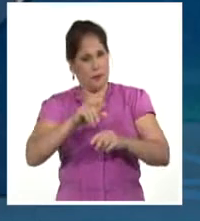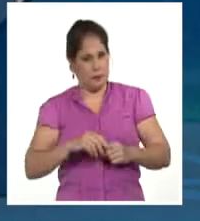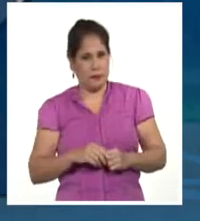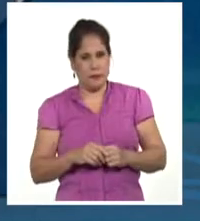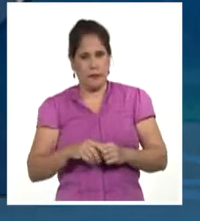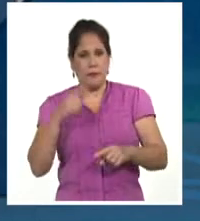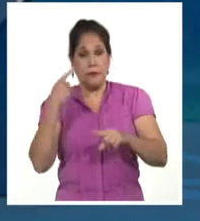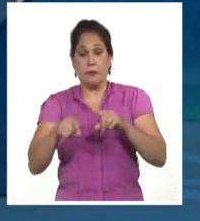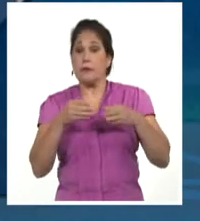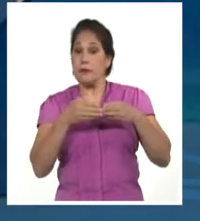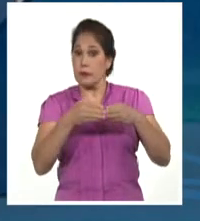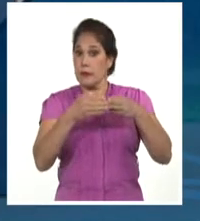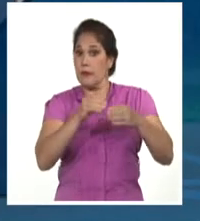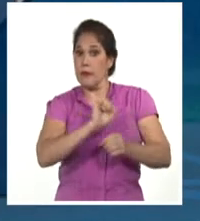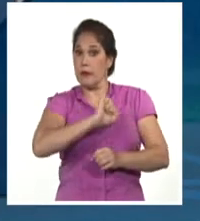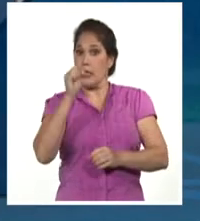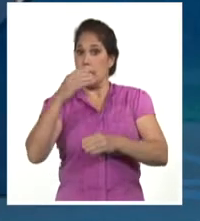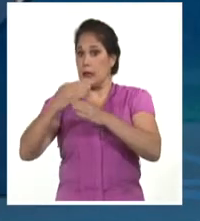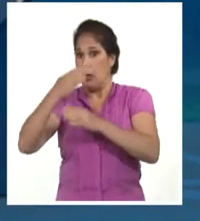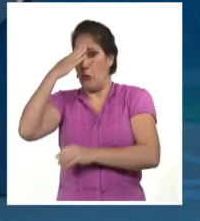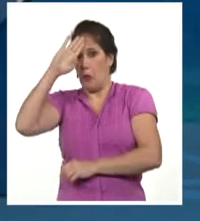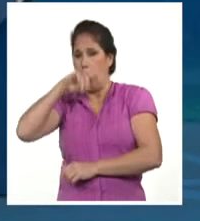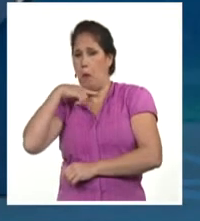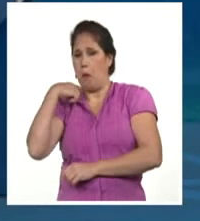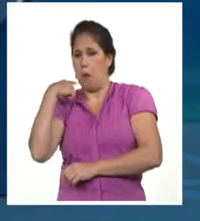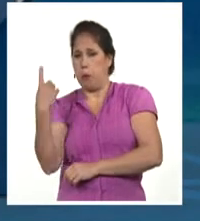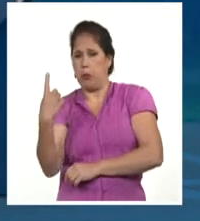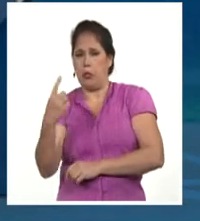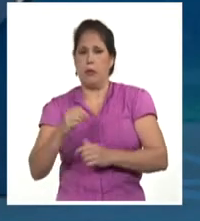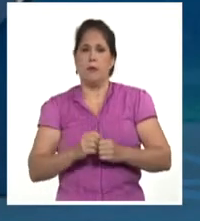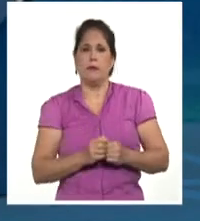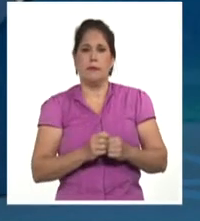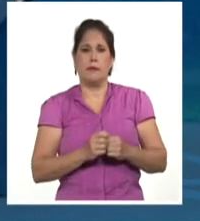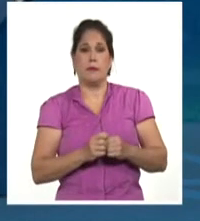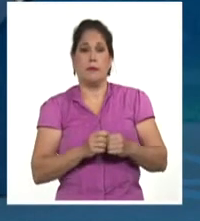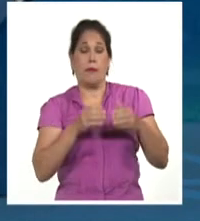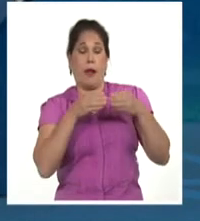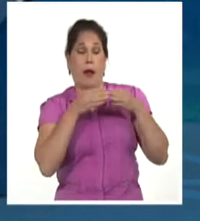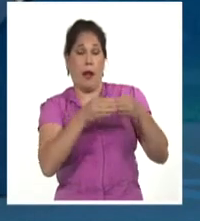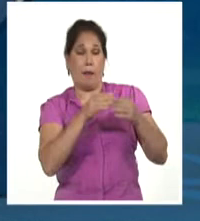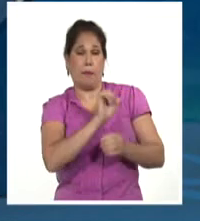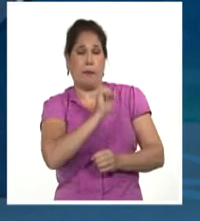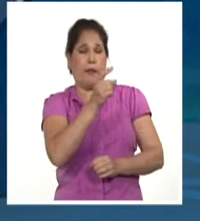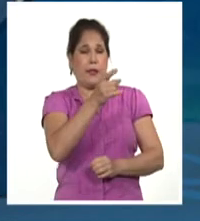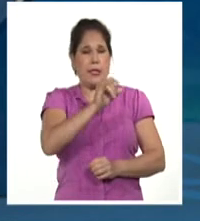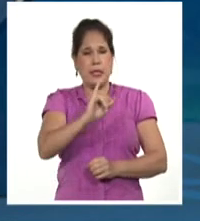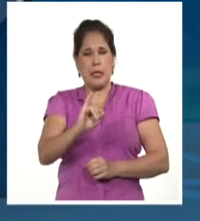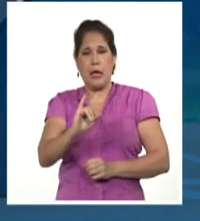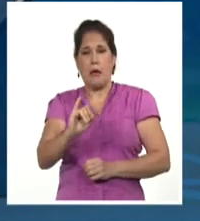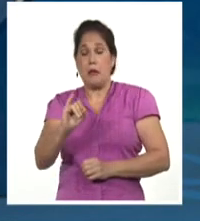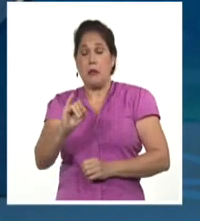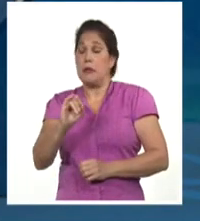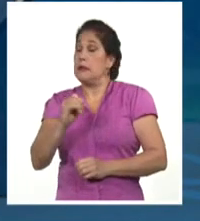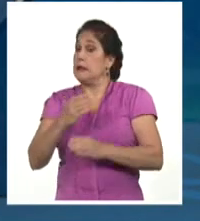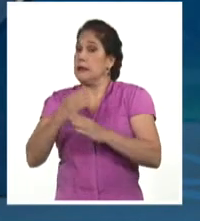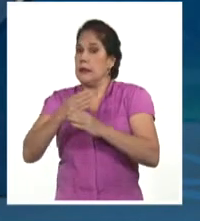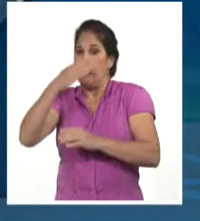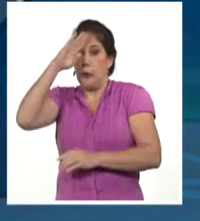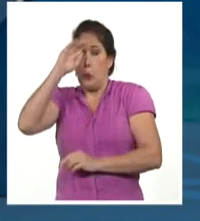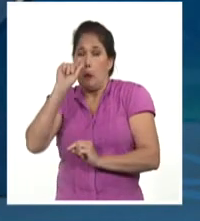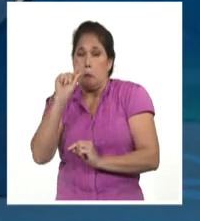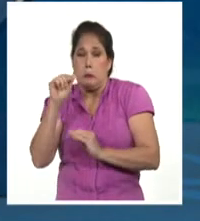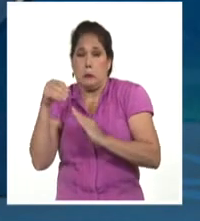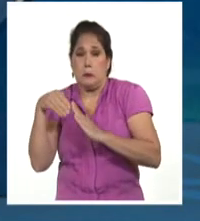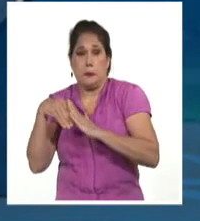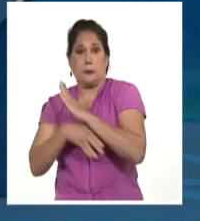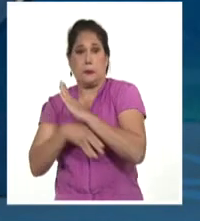parte, Granma le ganó a Santiago 16 por 8 y las avispas siguen contra las cuerdas, sobre todo porque ese